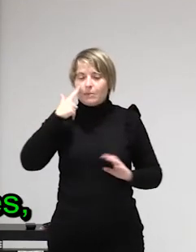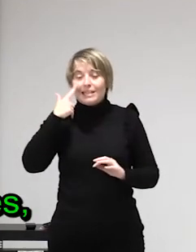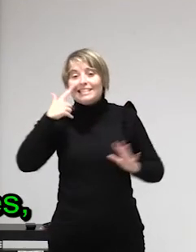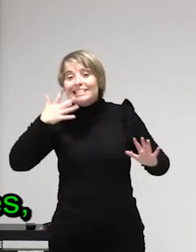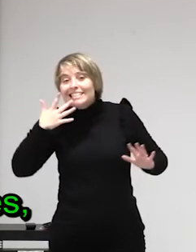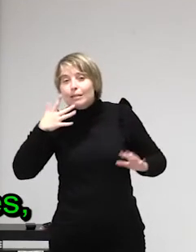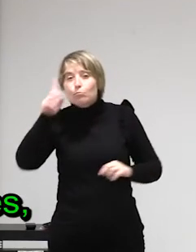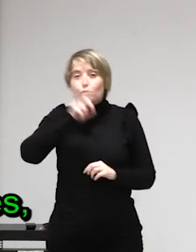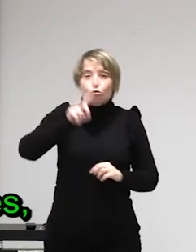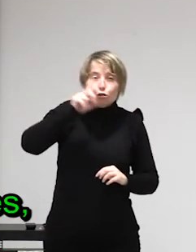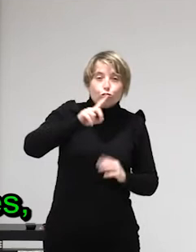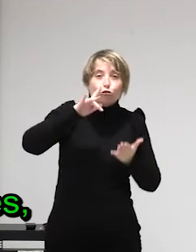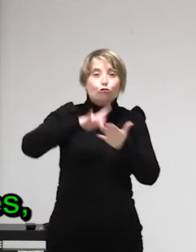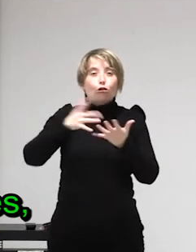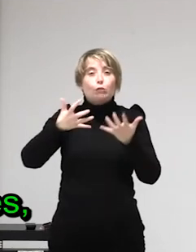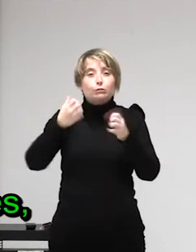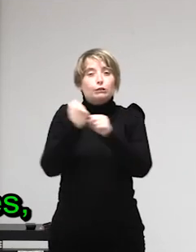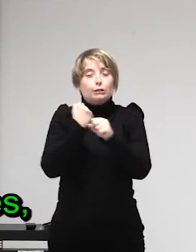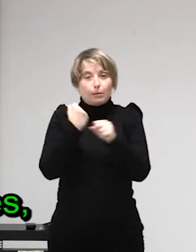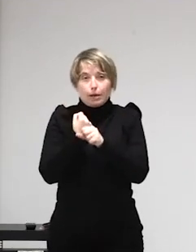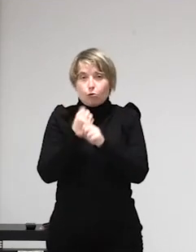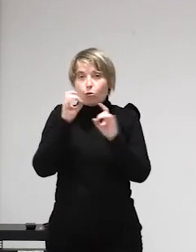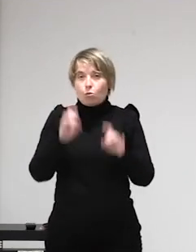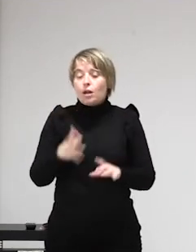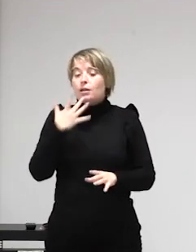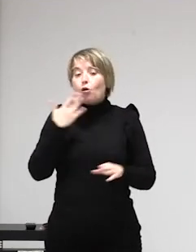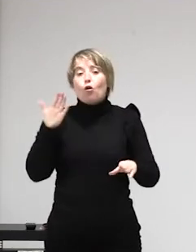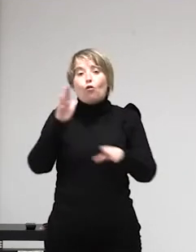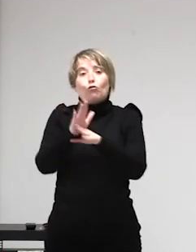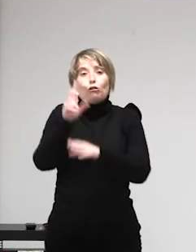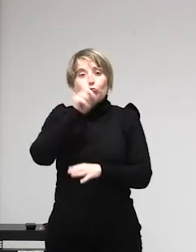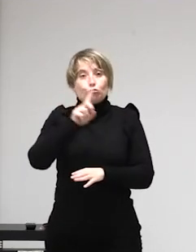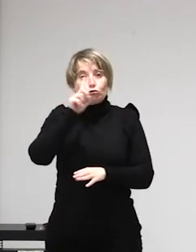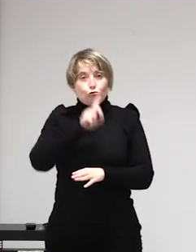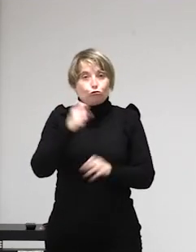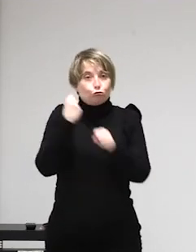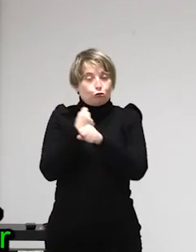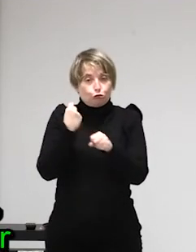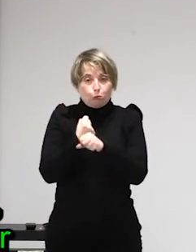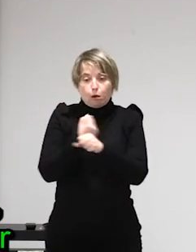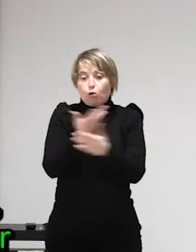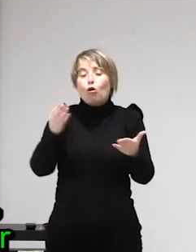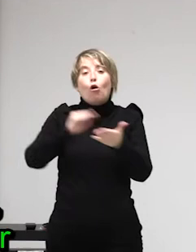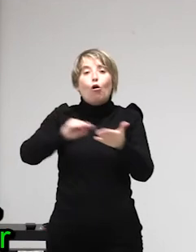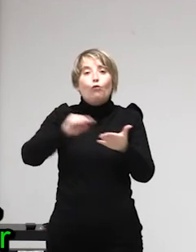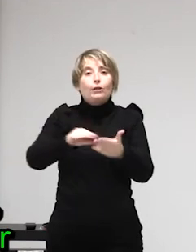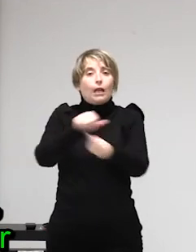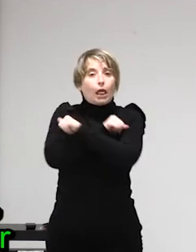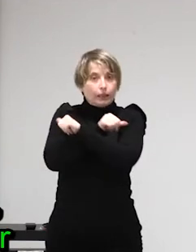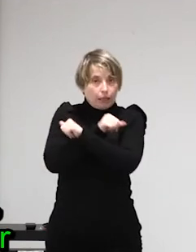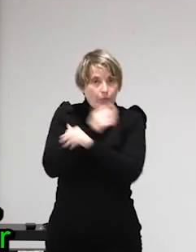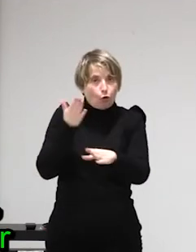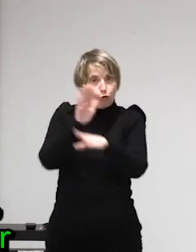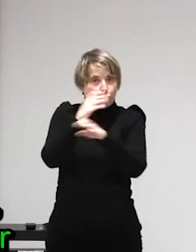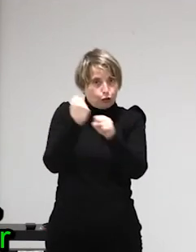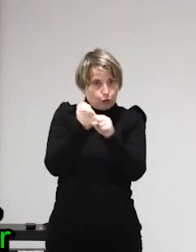bueno nosotras como he dicho antes no defendemos el modelo alemán ¿no? pero la prostitución constituye una excepción no solo para conseguir los papeles sino